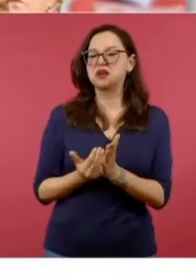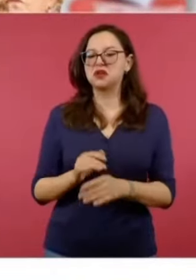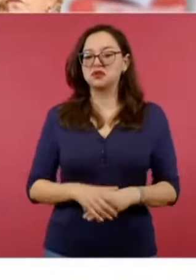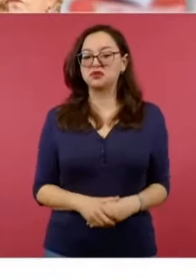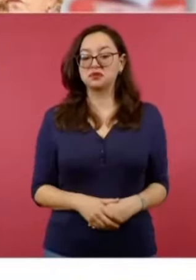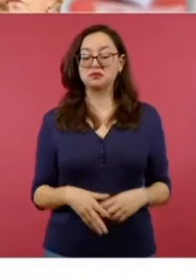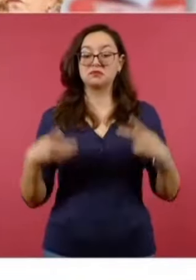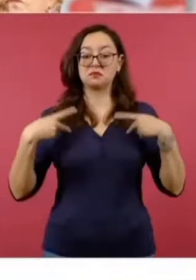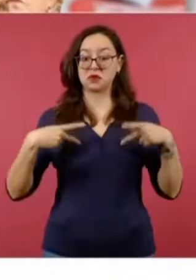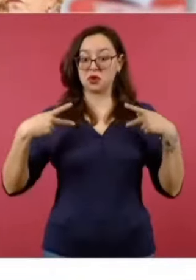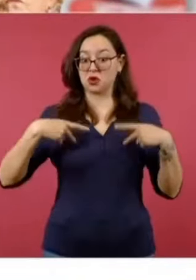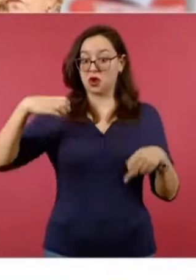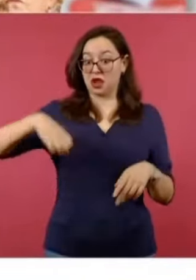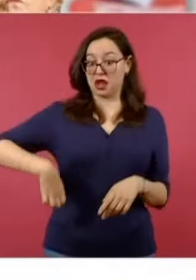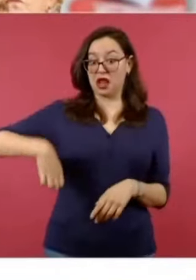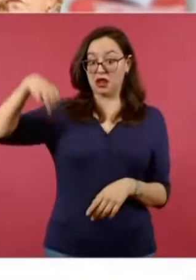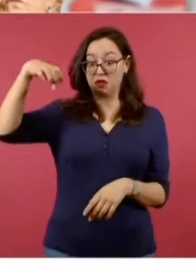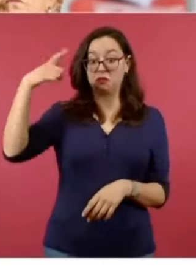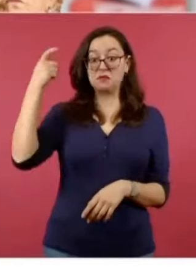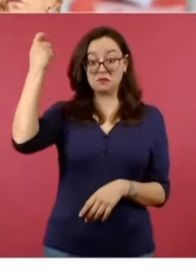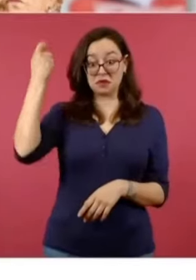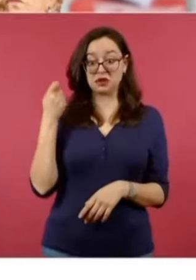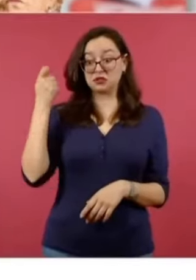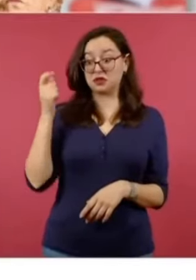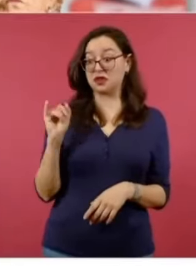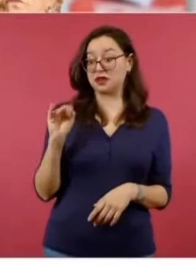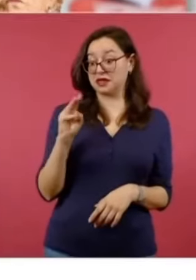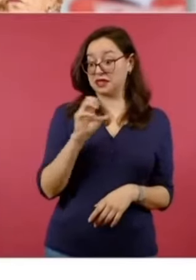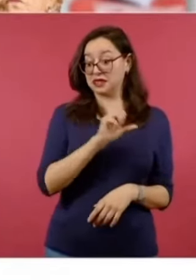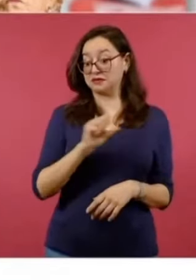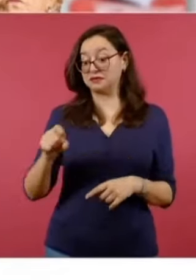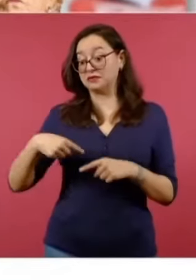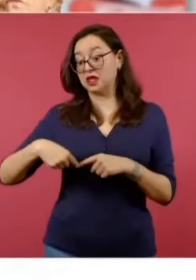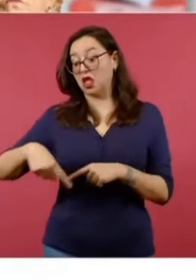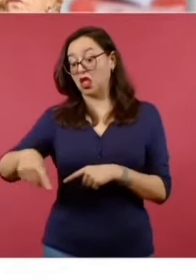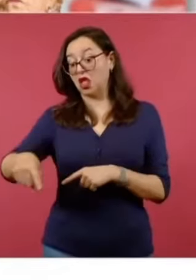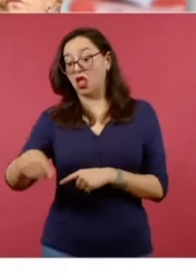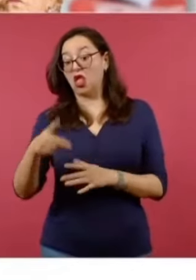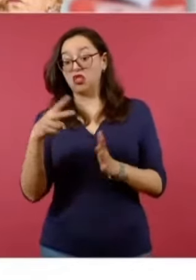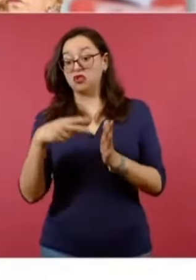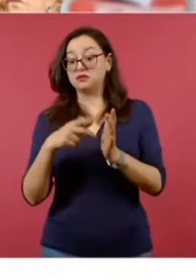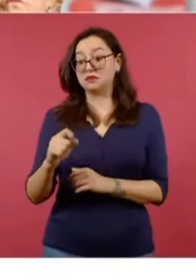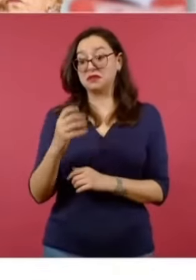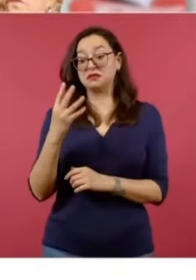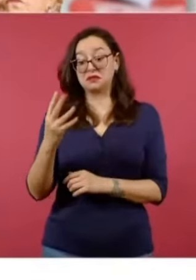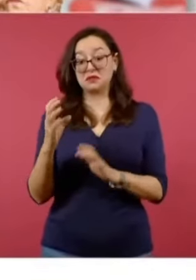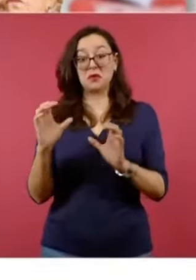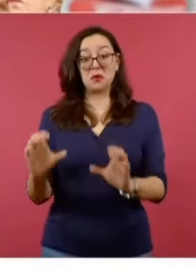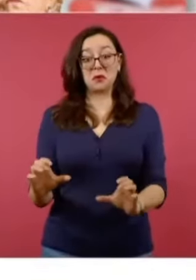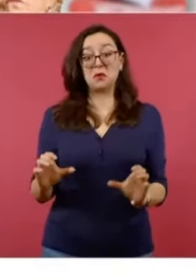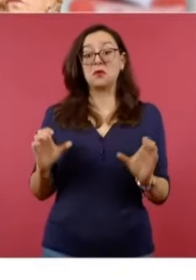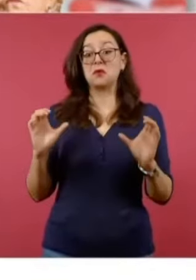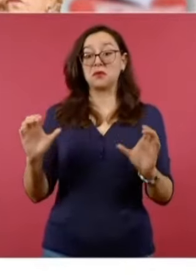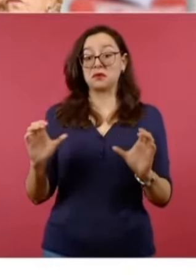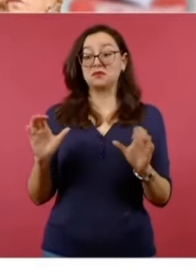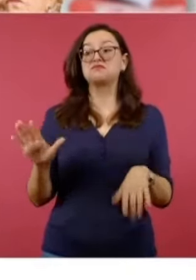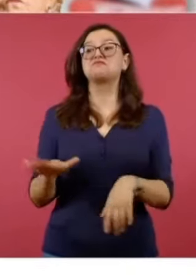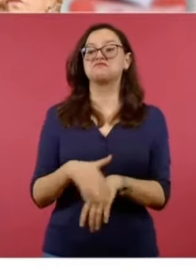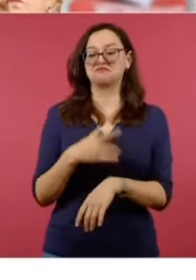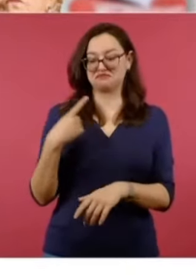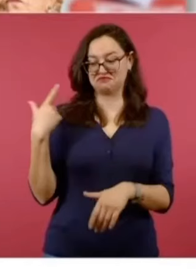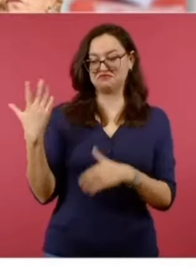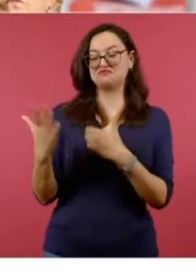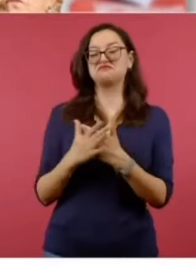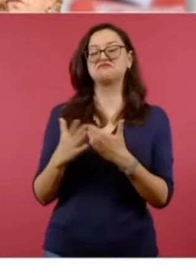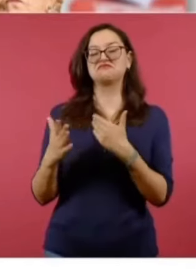mayores que reciben la pensión IMSS en este 2024 deben estar atentos, ya que un grupo selecto sufrirá de una